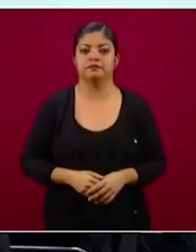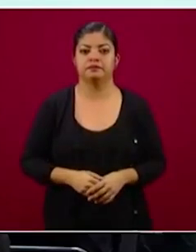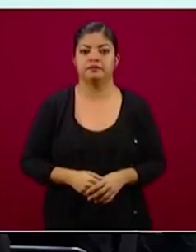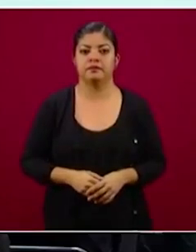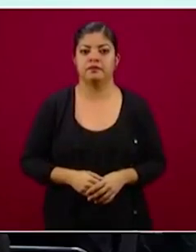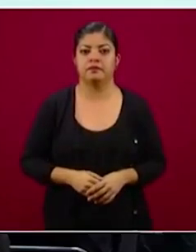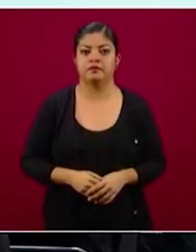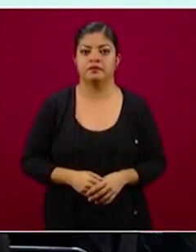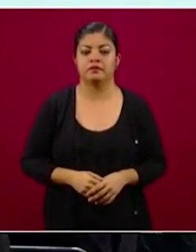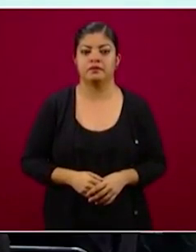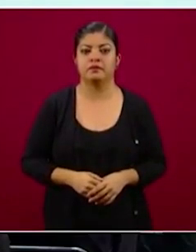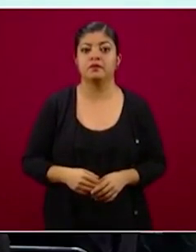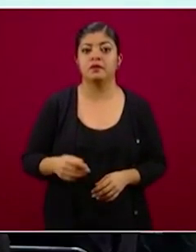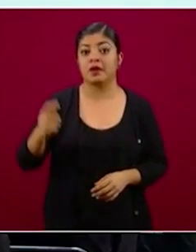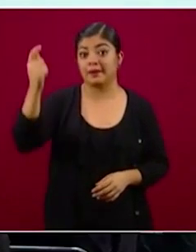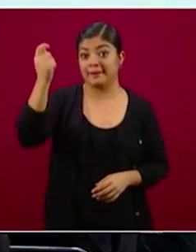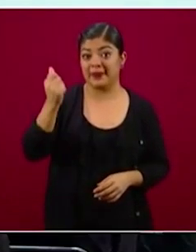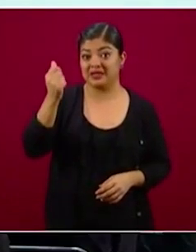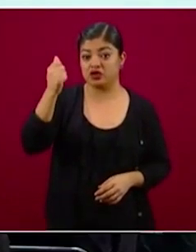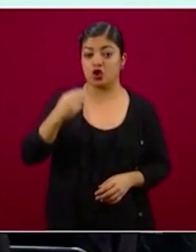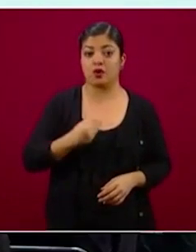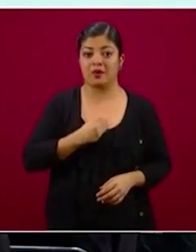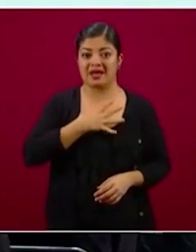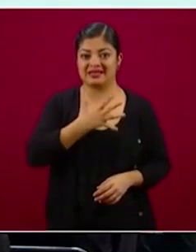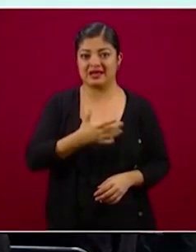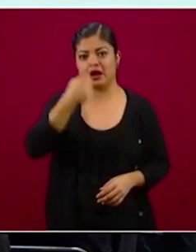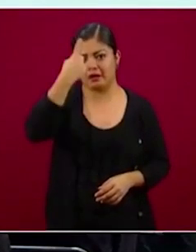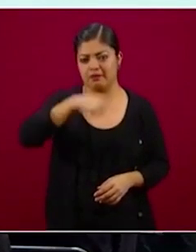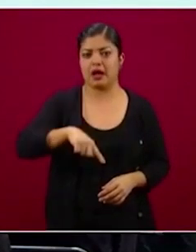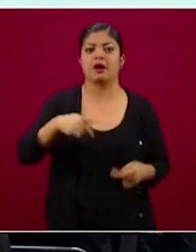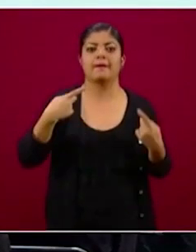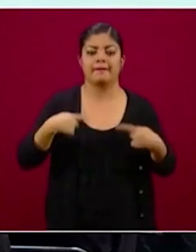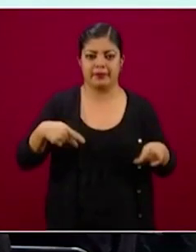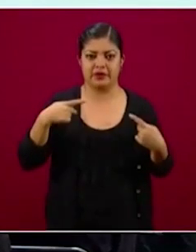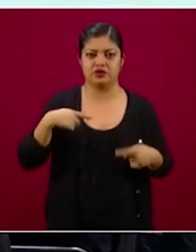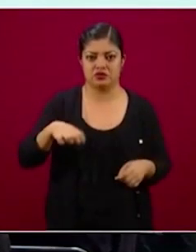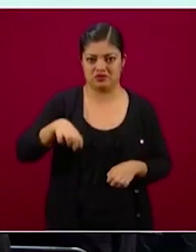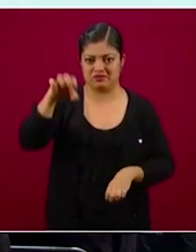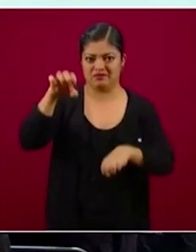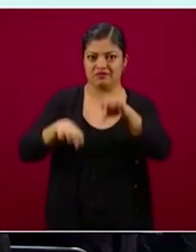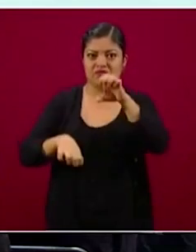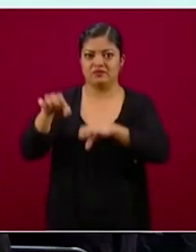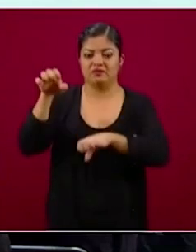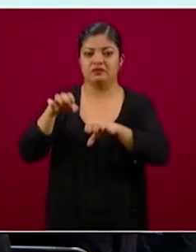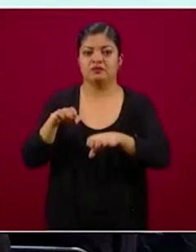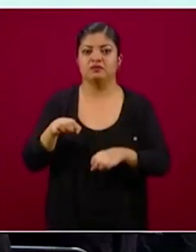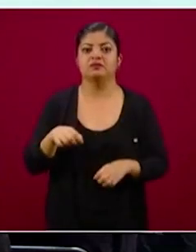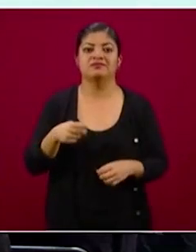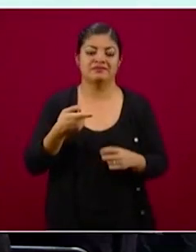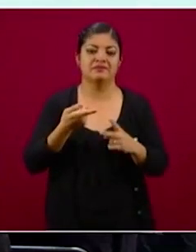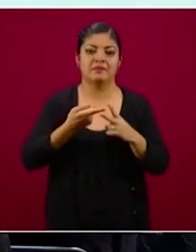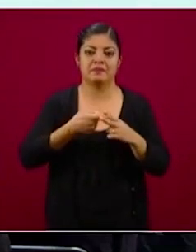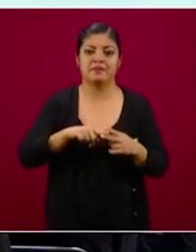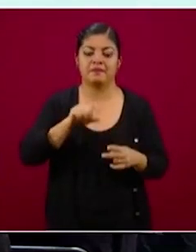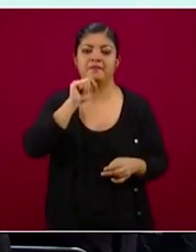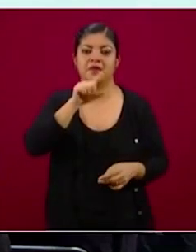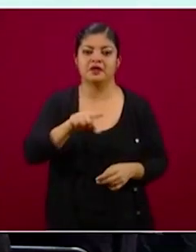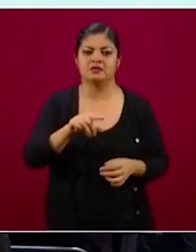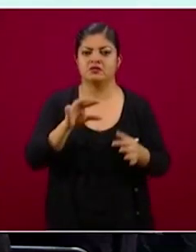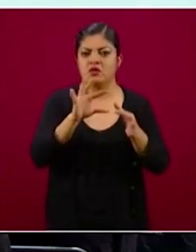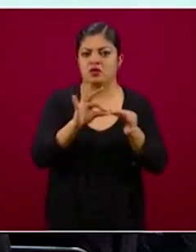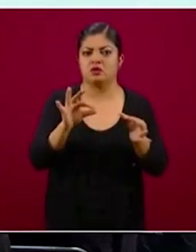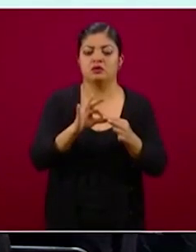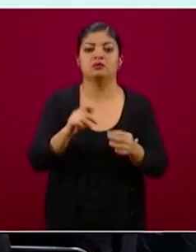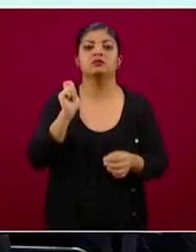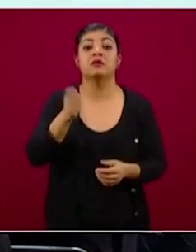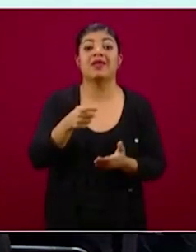Pues la pensión para el bienestar de personas adultas mayores, lo que habíamos comentado es un derecho,